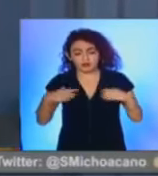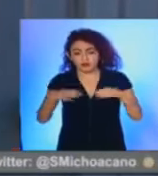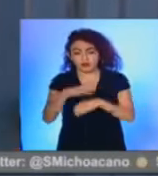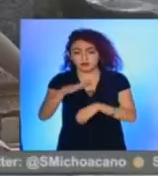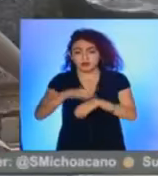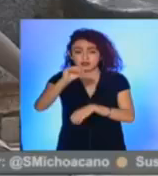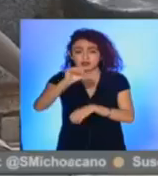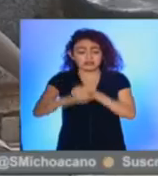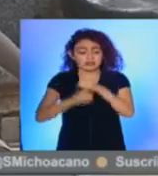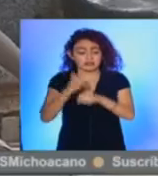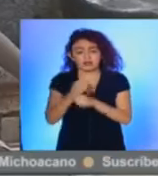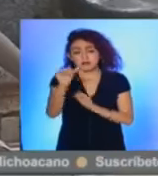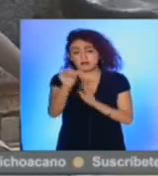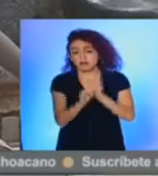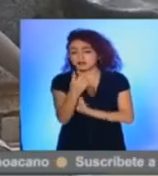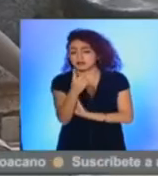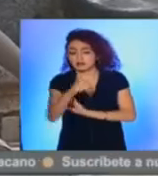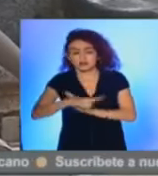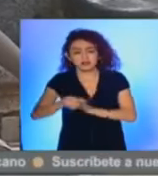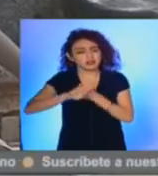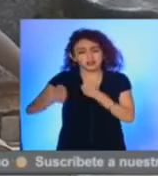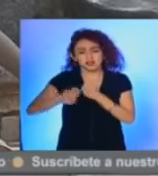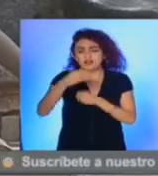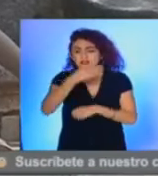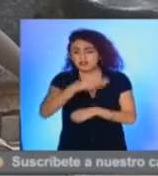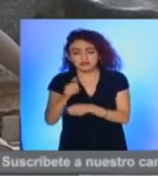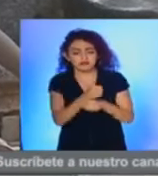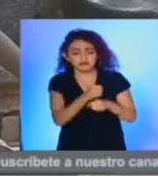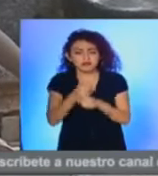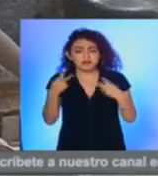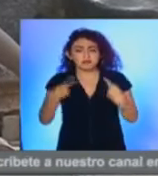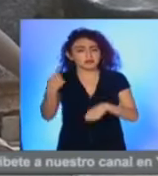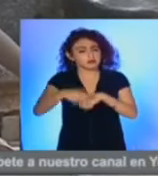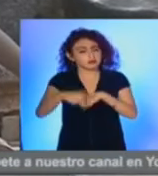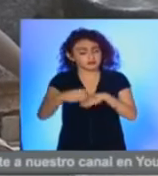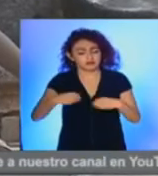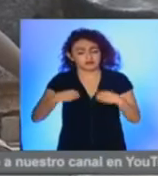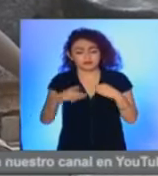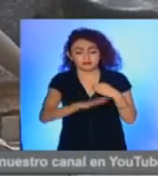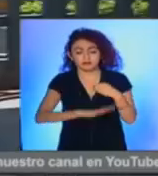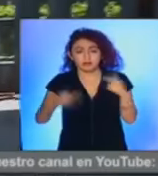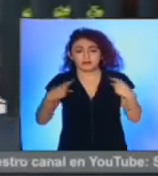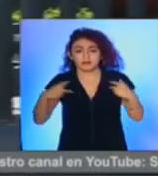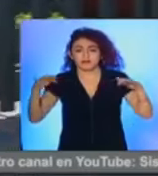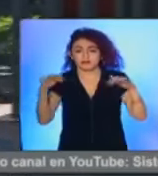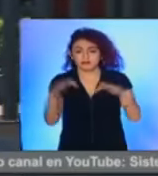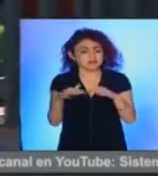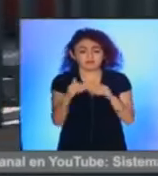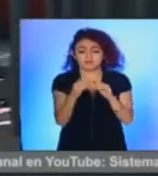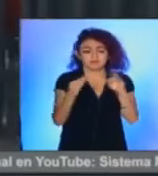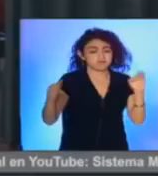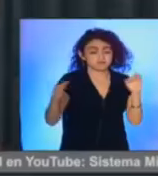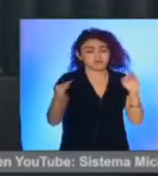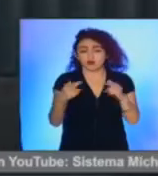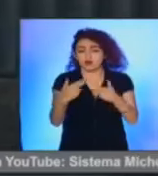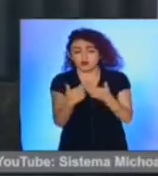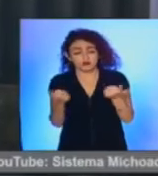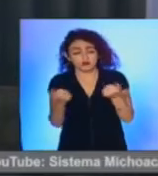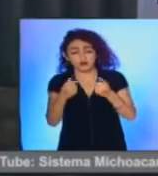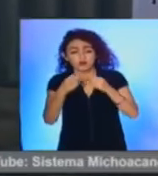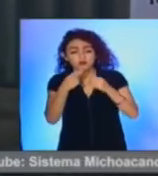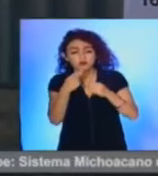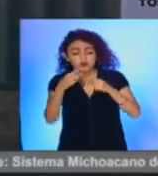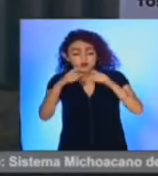población durante esta época decembrina, evitando fiestas y posadas que pongan en riesgo su vida. La concentración de personas sin sana distancia ni uso de